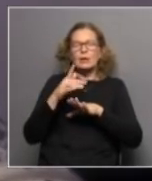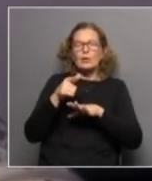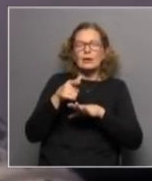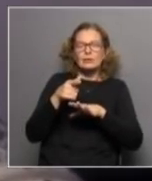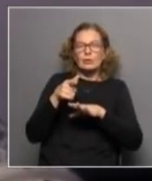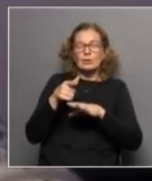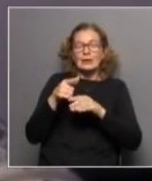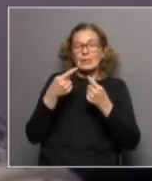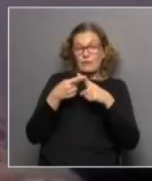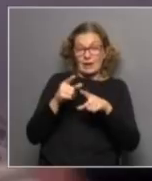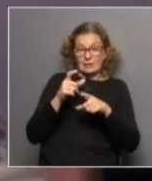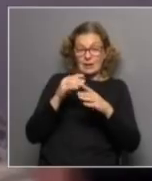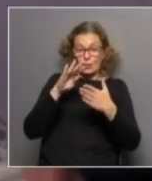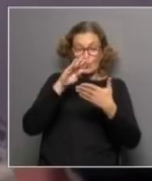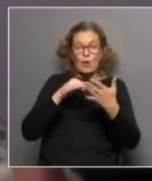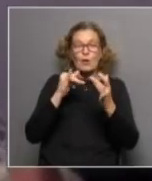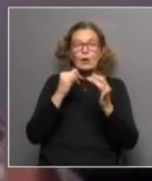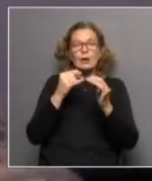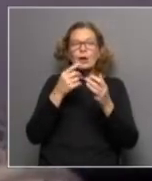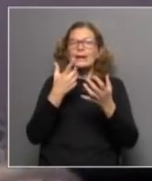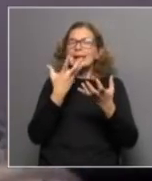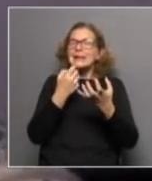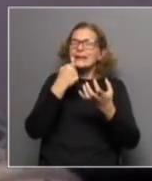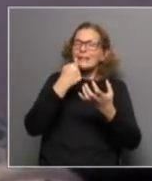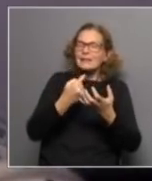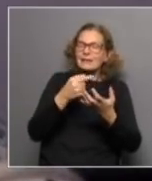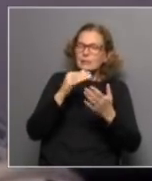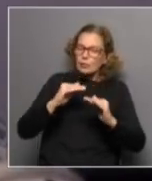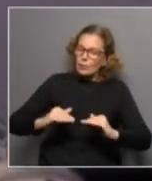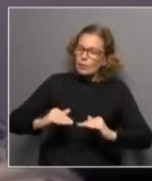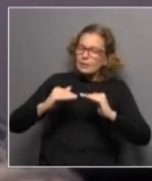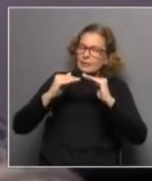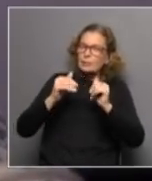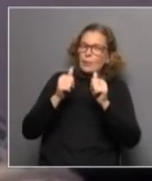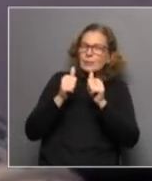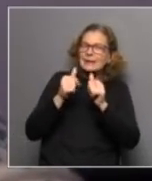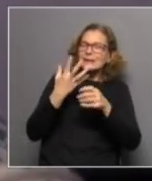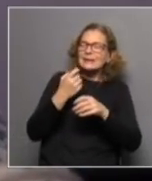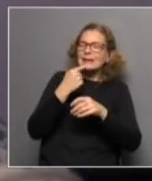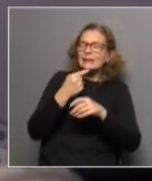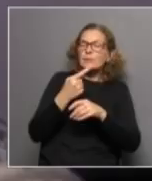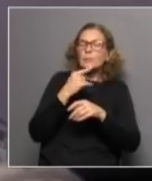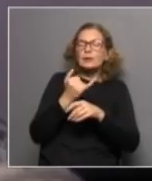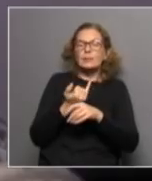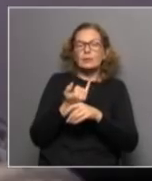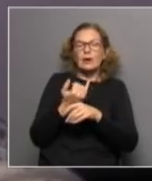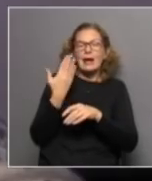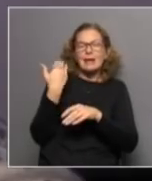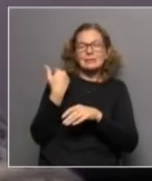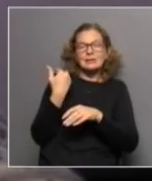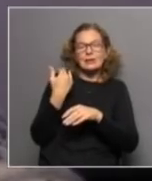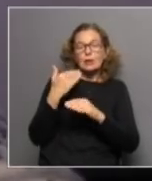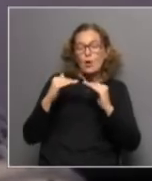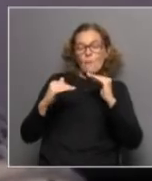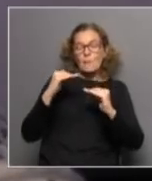utilizaba ¿sí? porque ese patrón que tú haces referencia de este crecimiento óptimo tiene que ver con antes nosotros